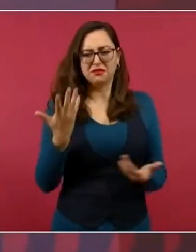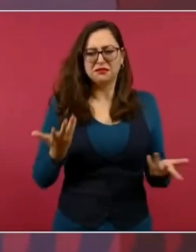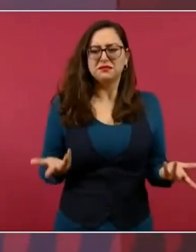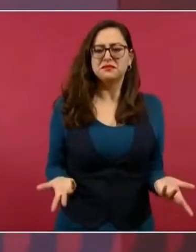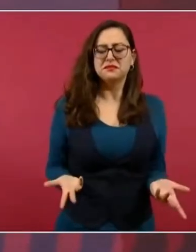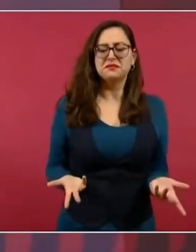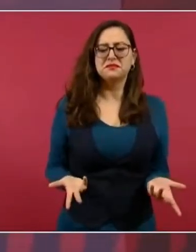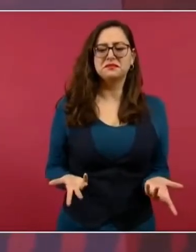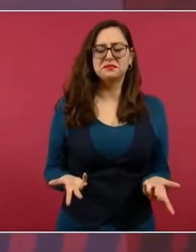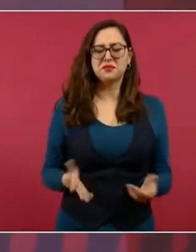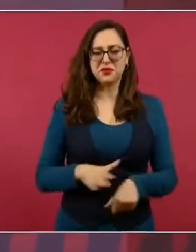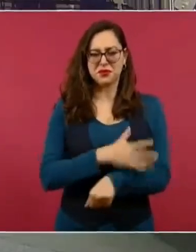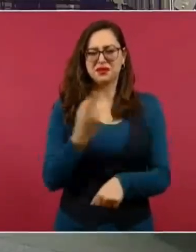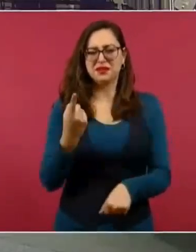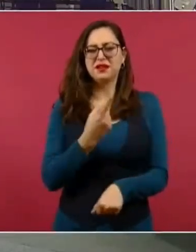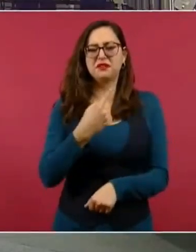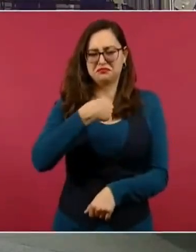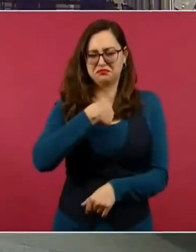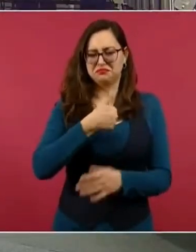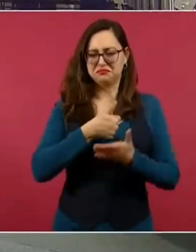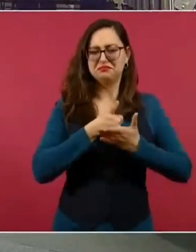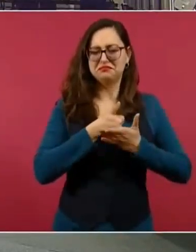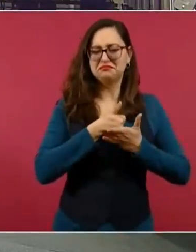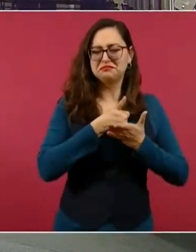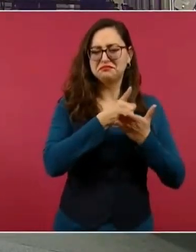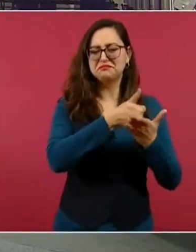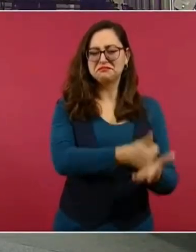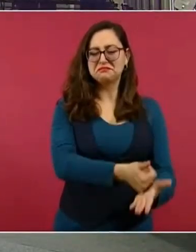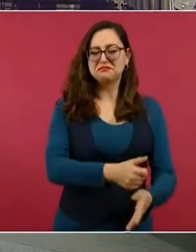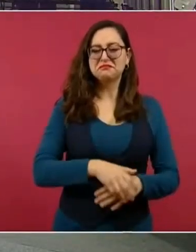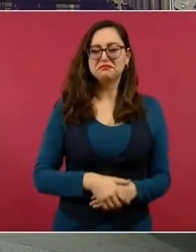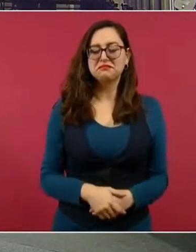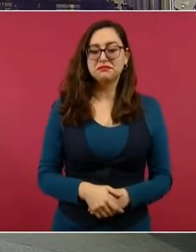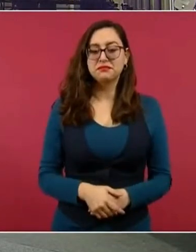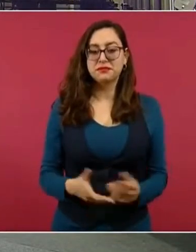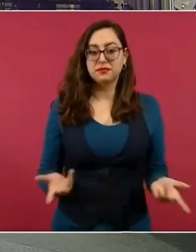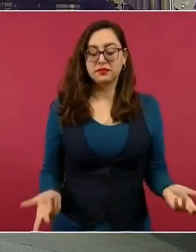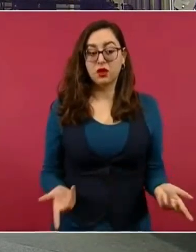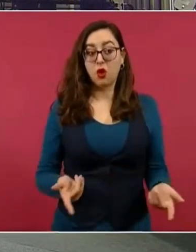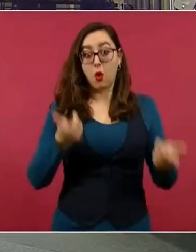no le deseo mal a nadie